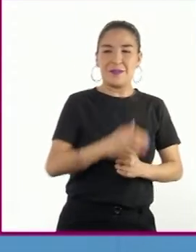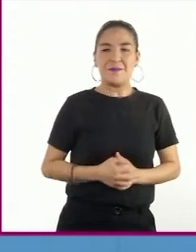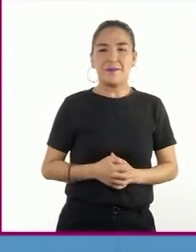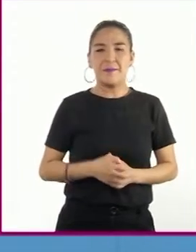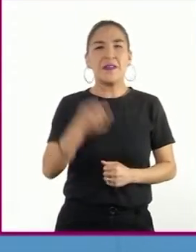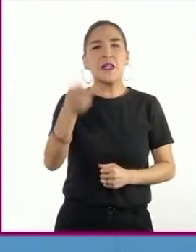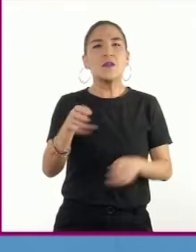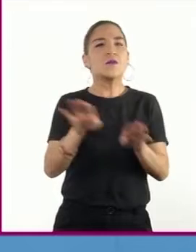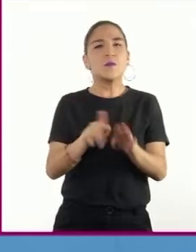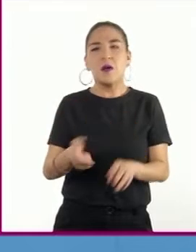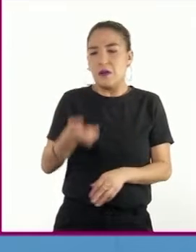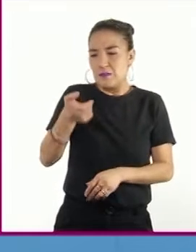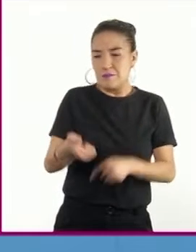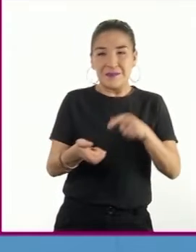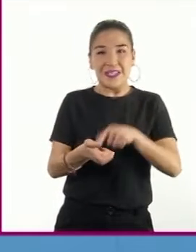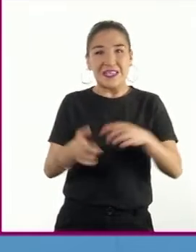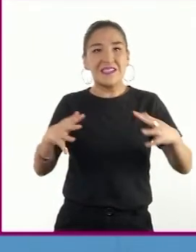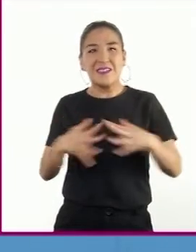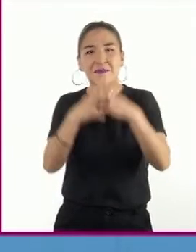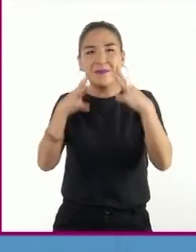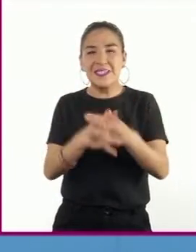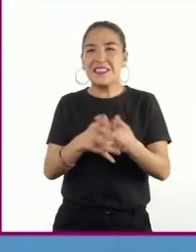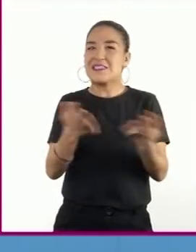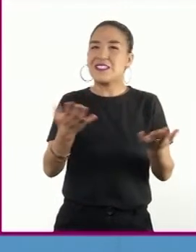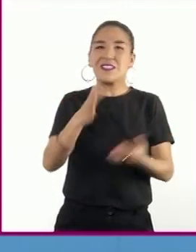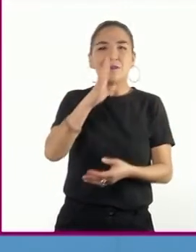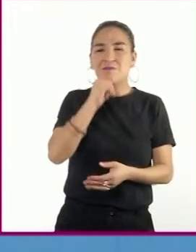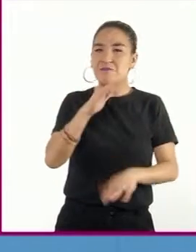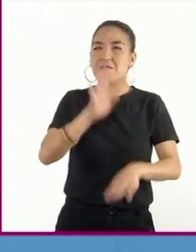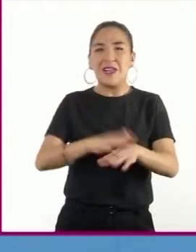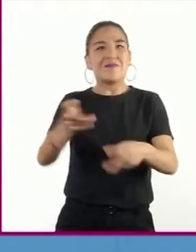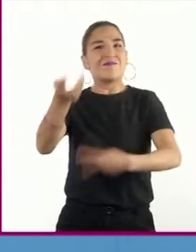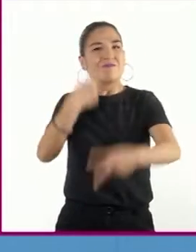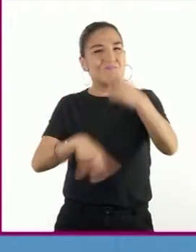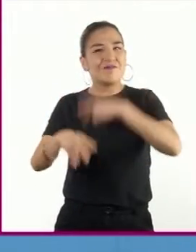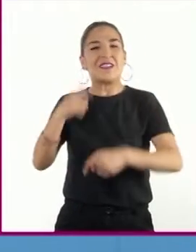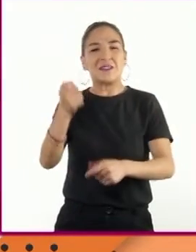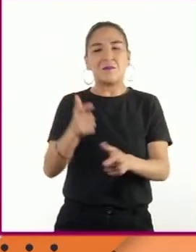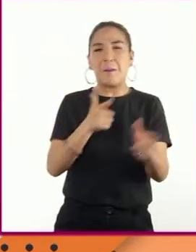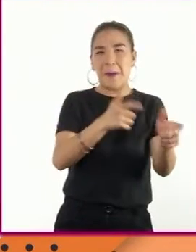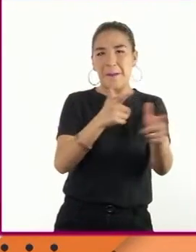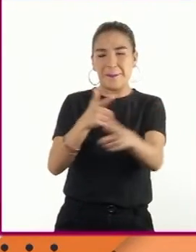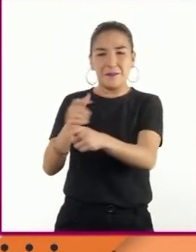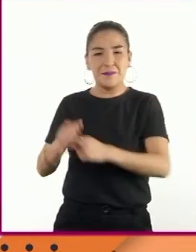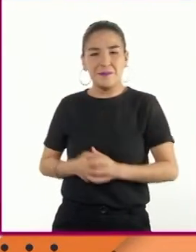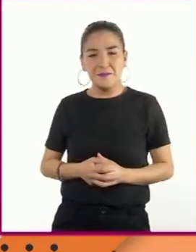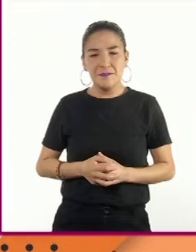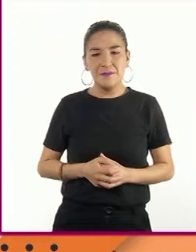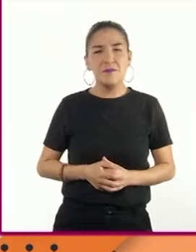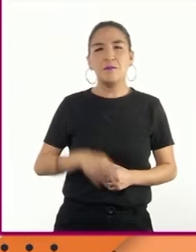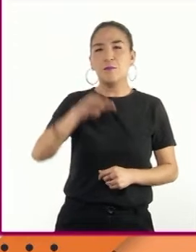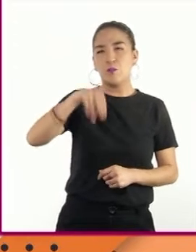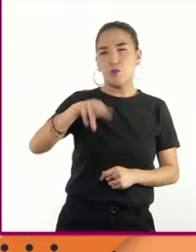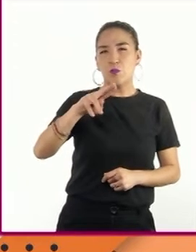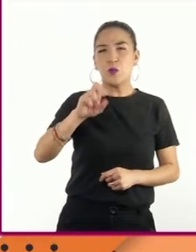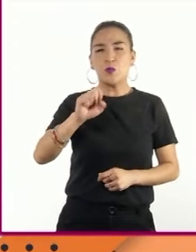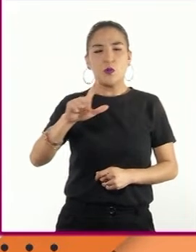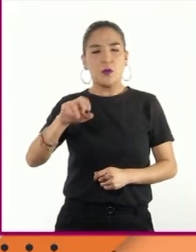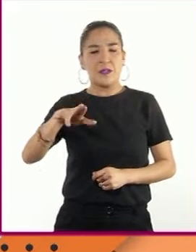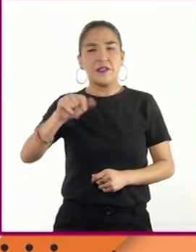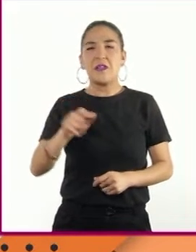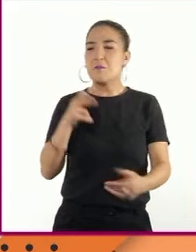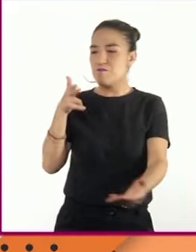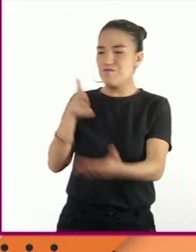su economía de guerra no tuvo manera de continuar la producción de armamento. Mussolini fue asesinado por los